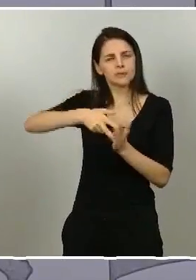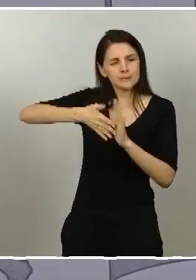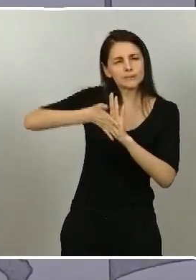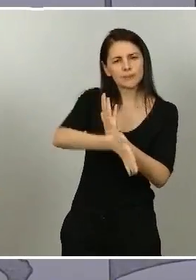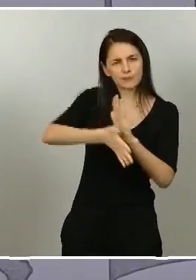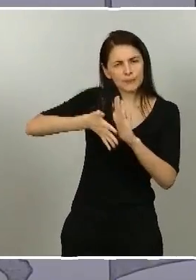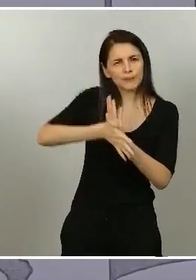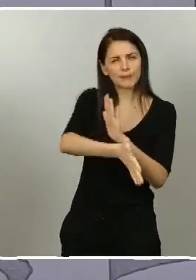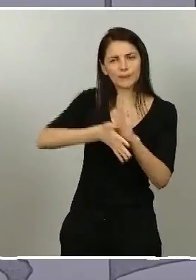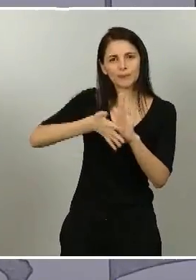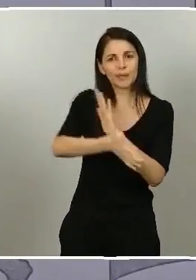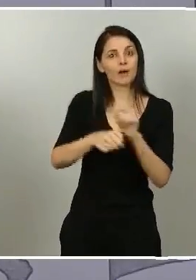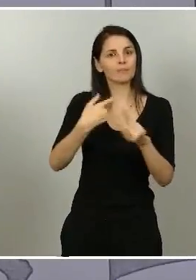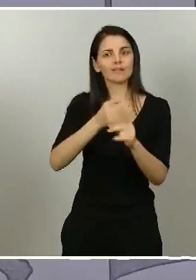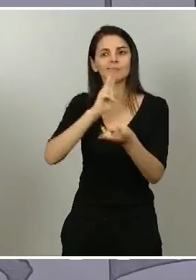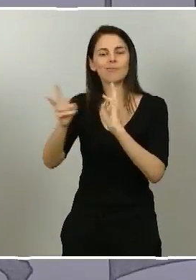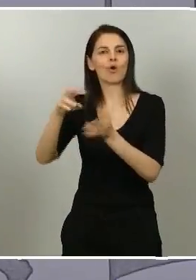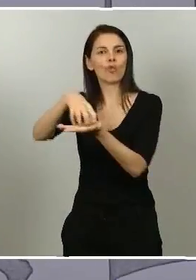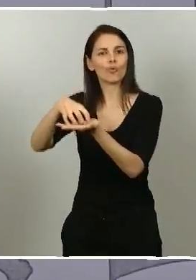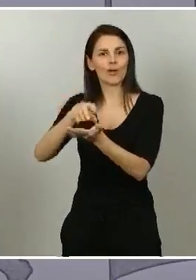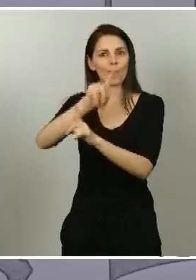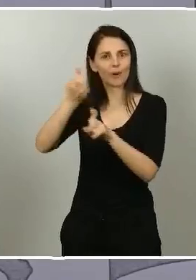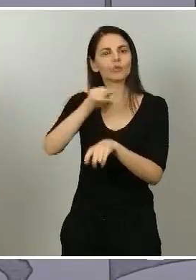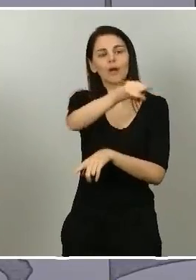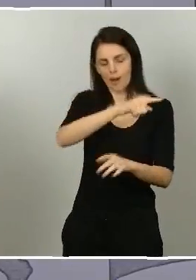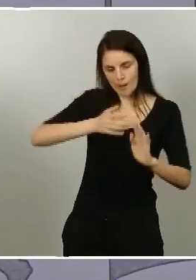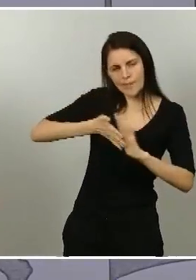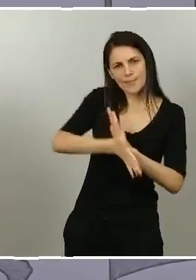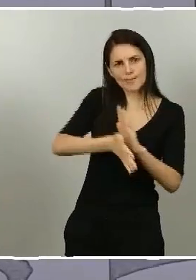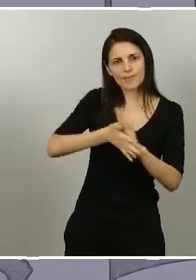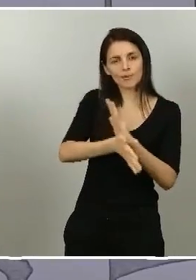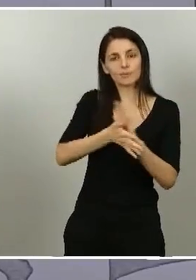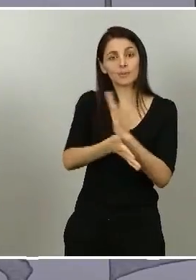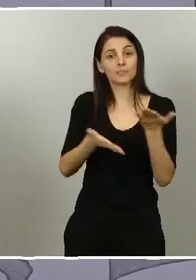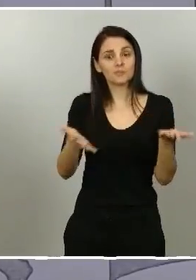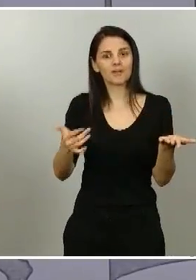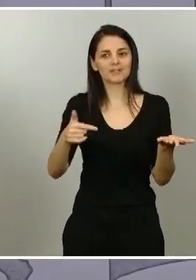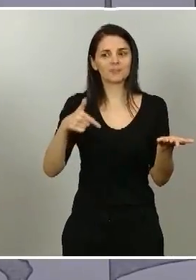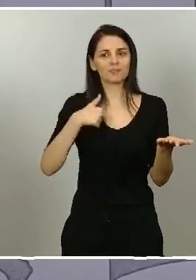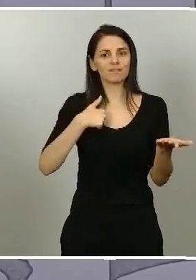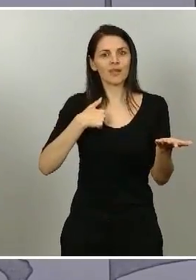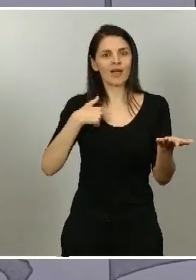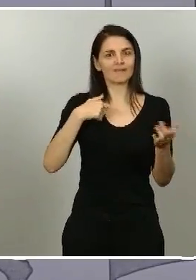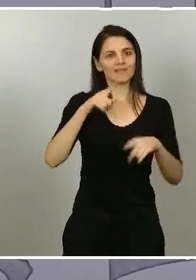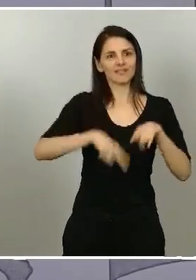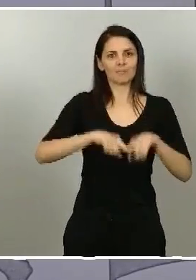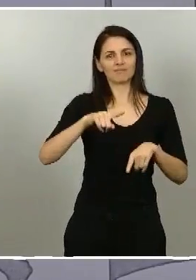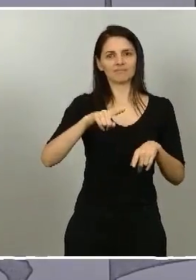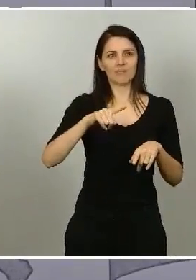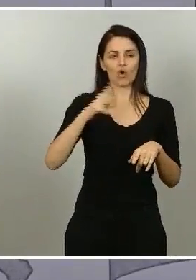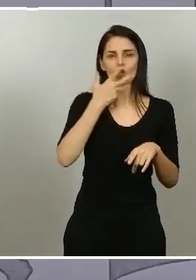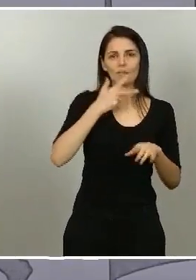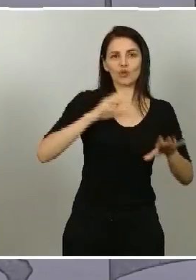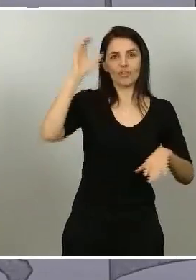preguntas, reconocer con modestia como se tiene que hacer los límites del conocimiento científico del que disponemos, admitir